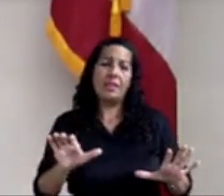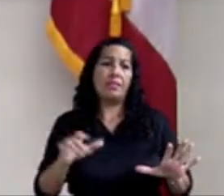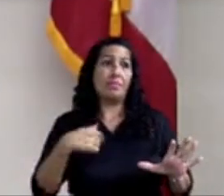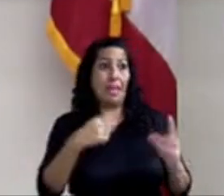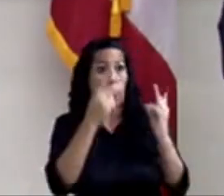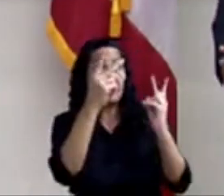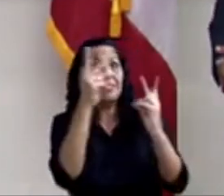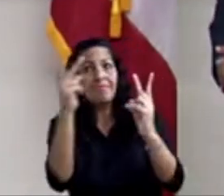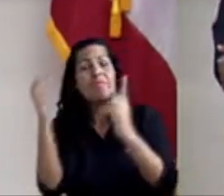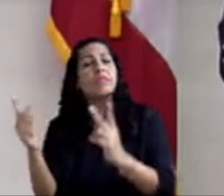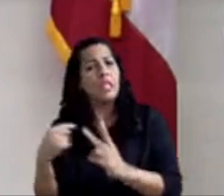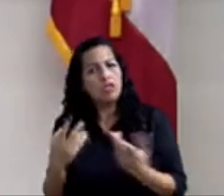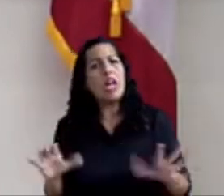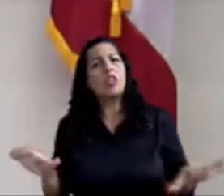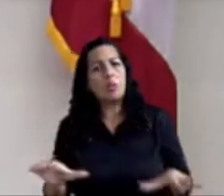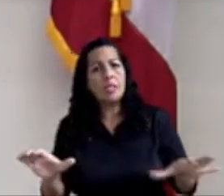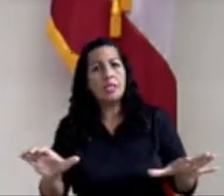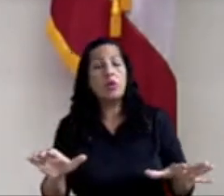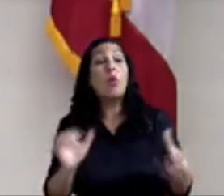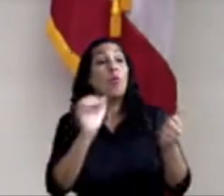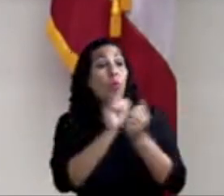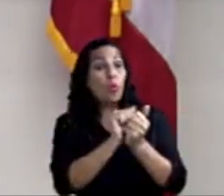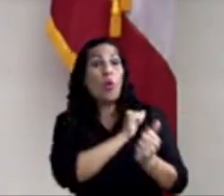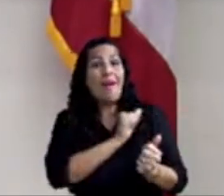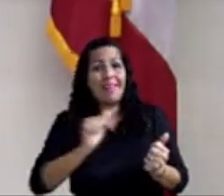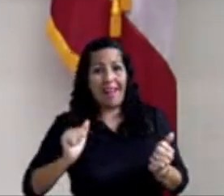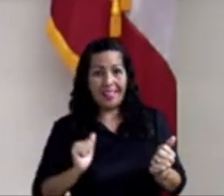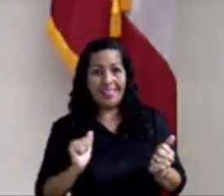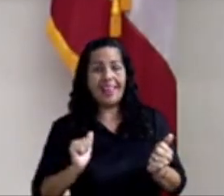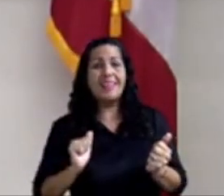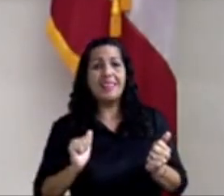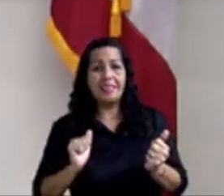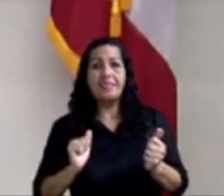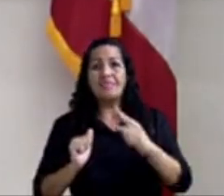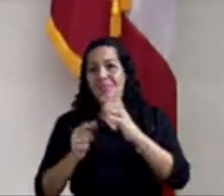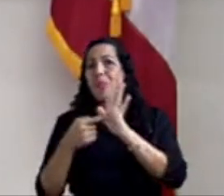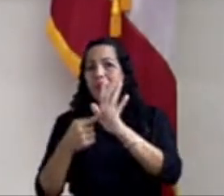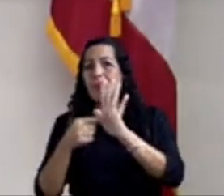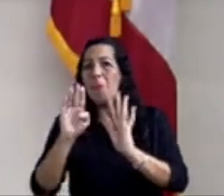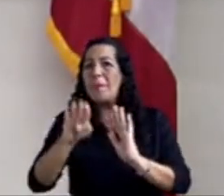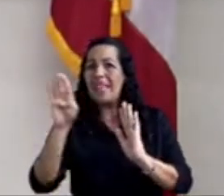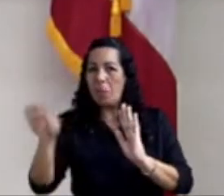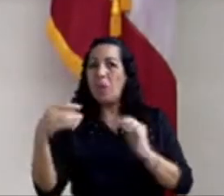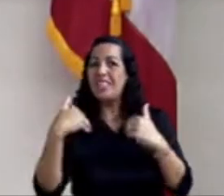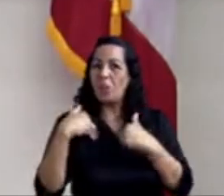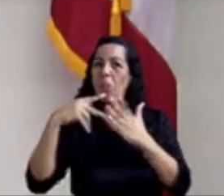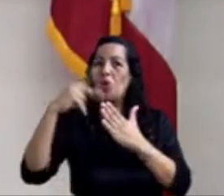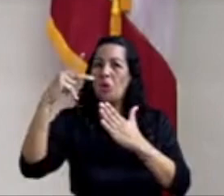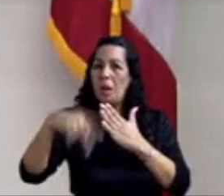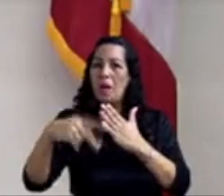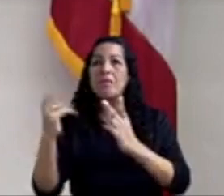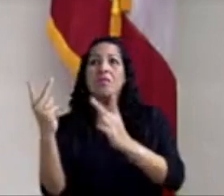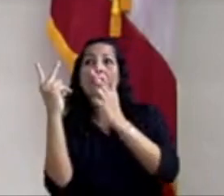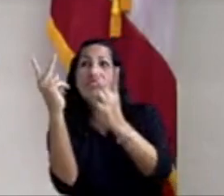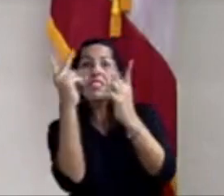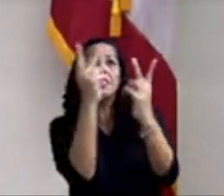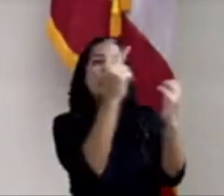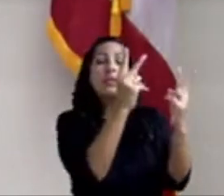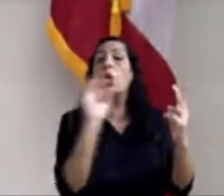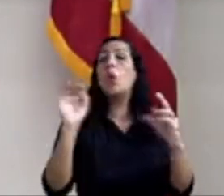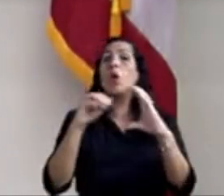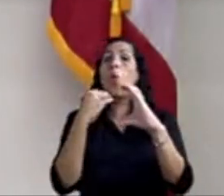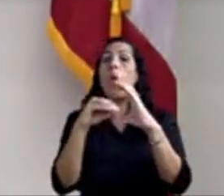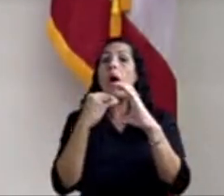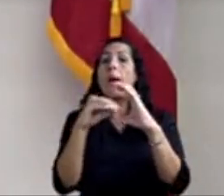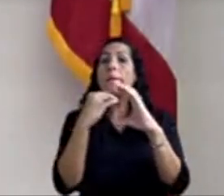y en colaboración con los señores alcaldes. Como tú dijiste bien, el señor alcalde de Bayamón tenía un programa donde visitaba a la gente. Igual que el de Coamo, te